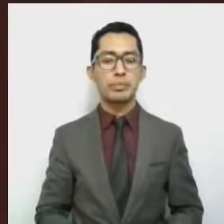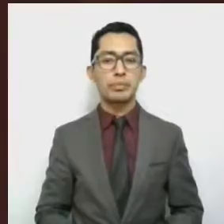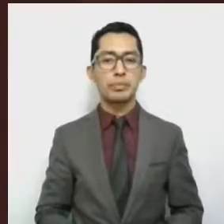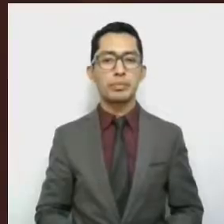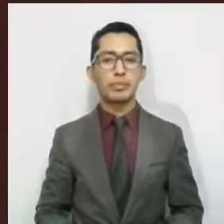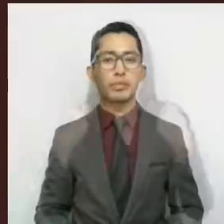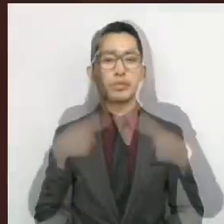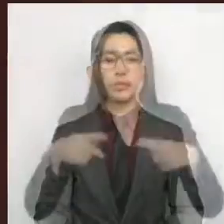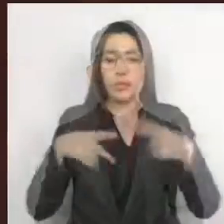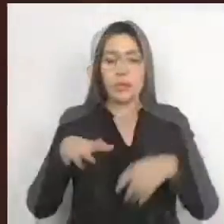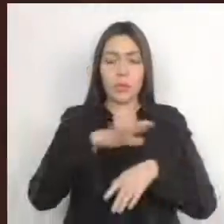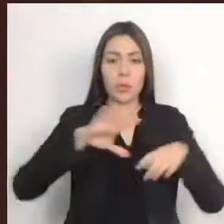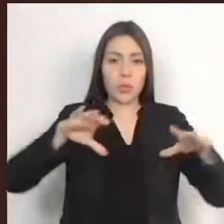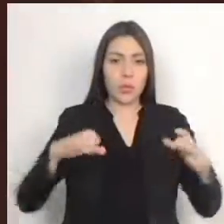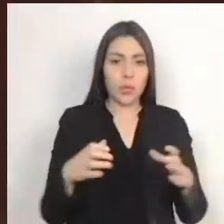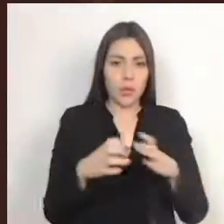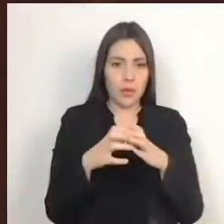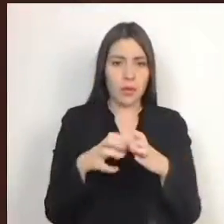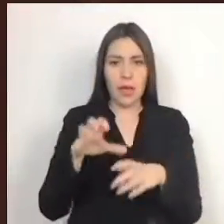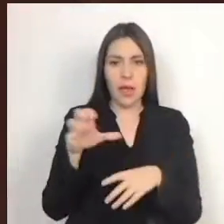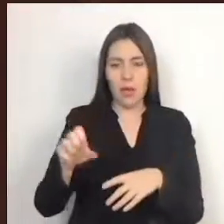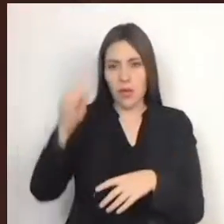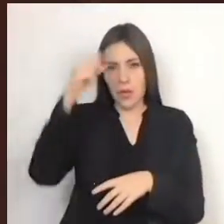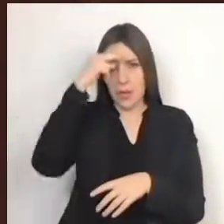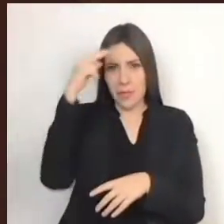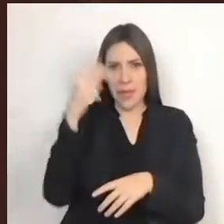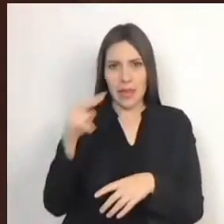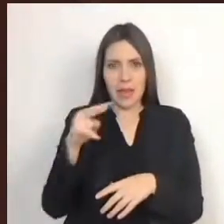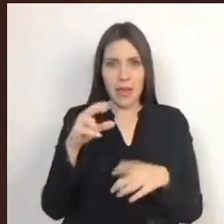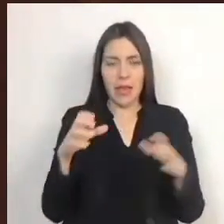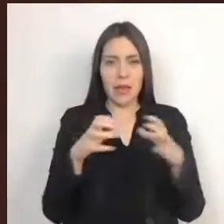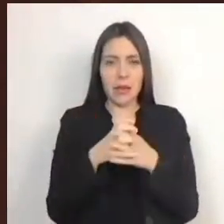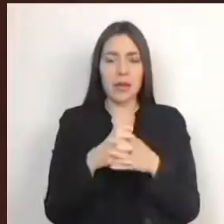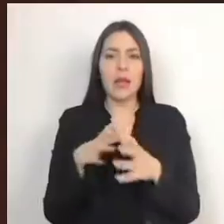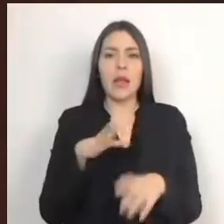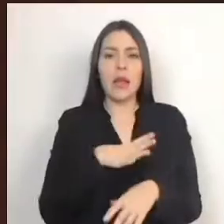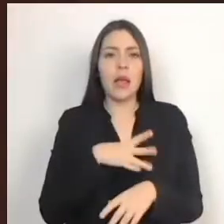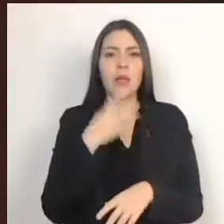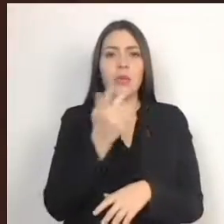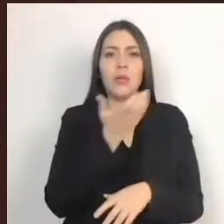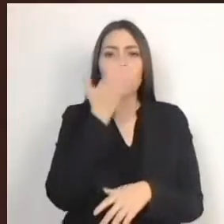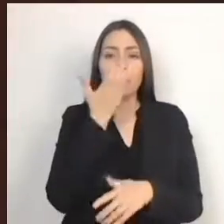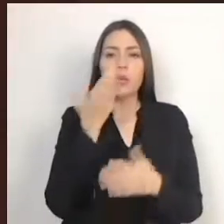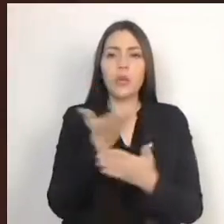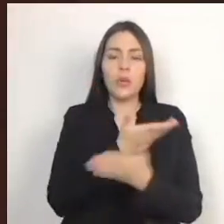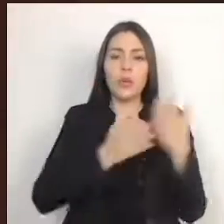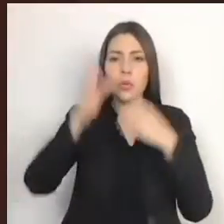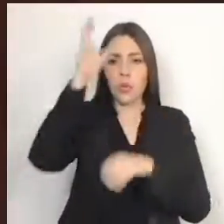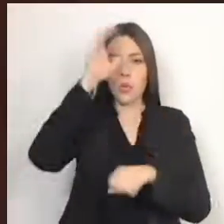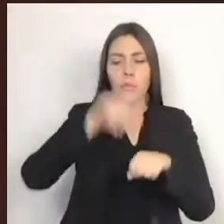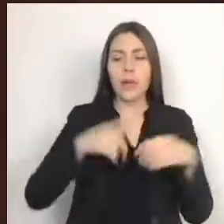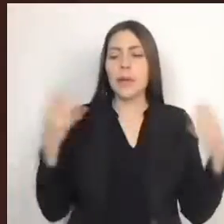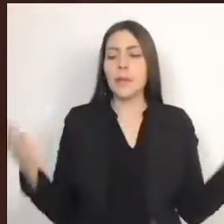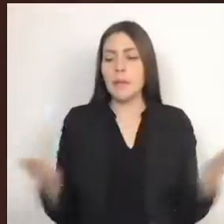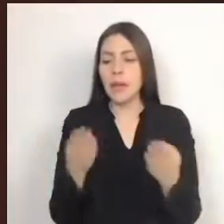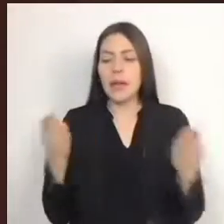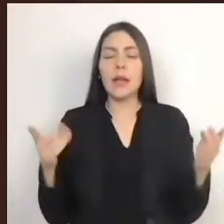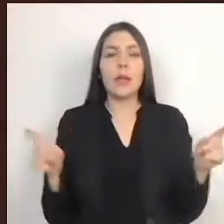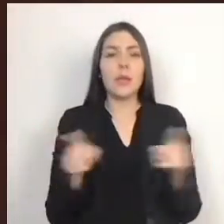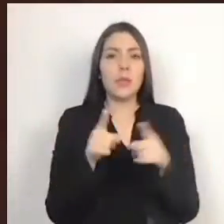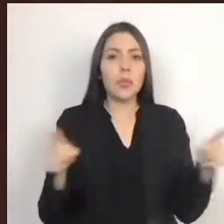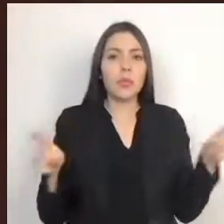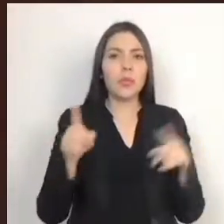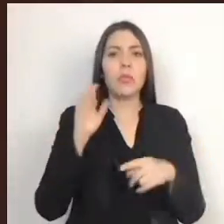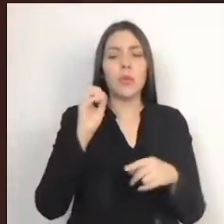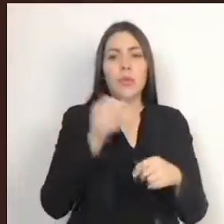percibe, pervive a través de expresiones culturales como la danza, la música o bien la fisonomía de las personas, da